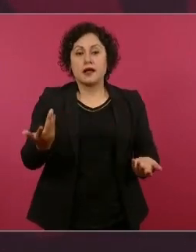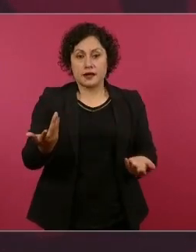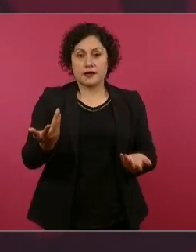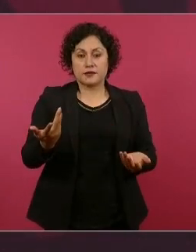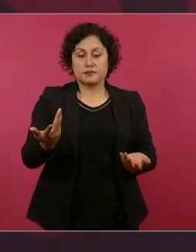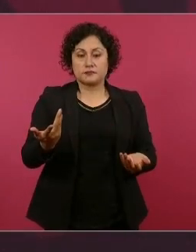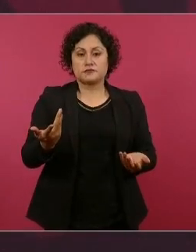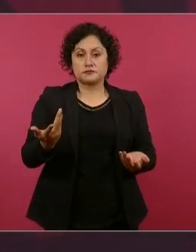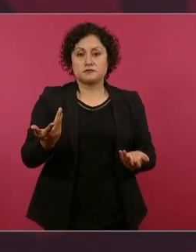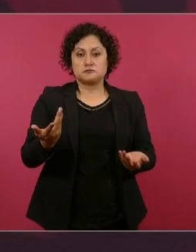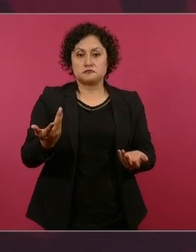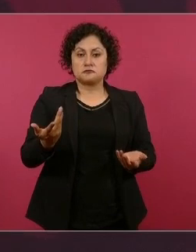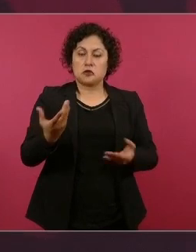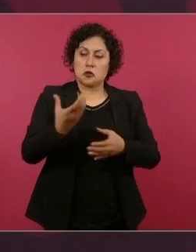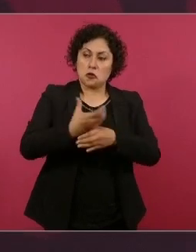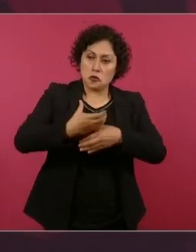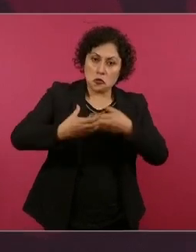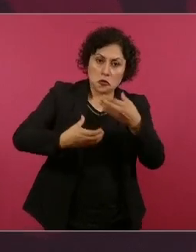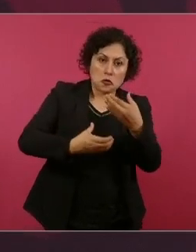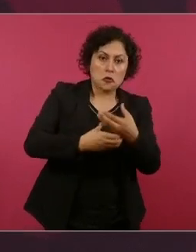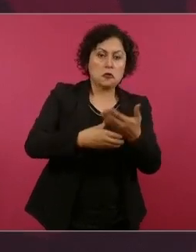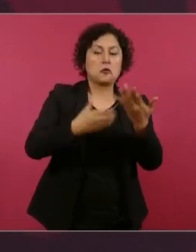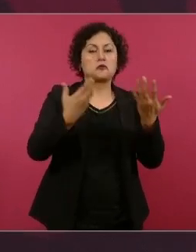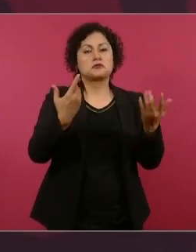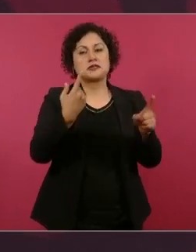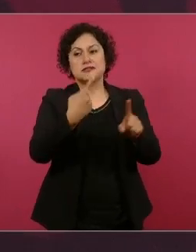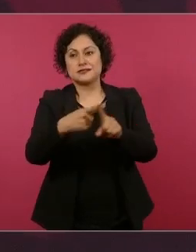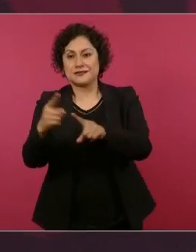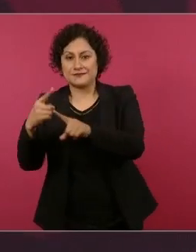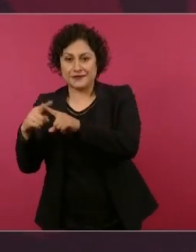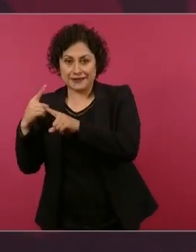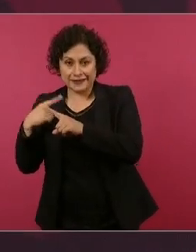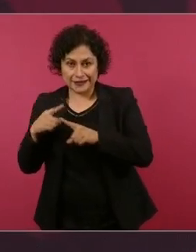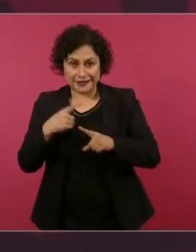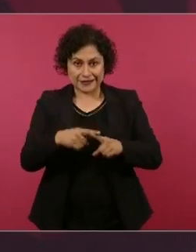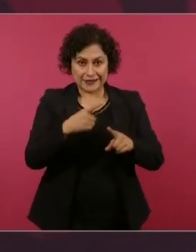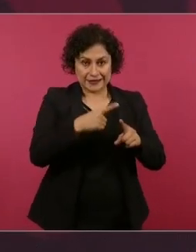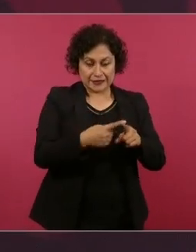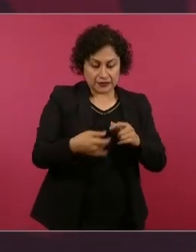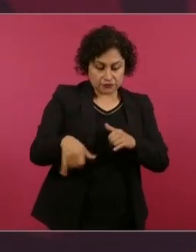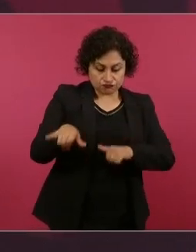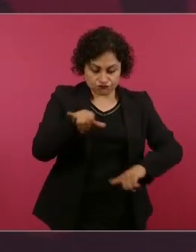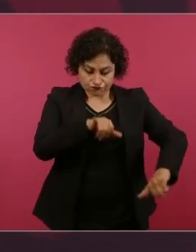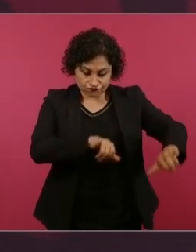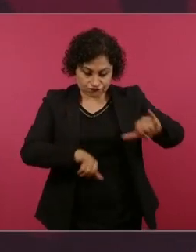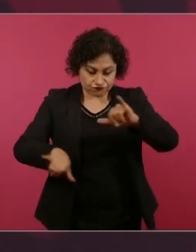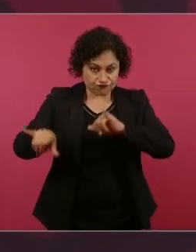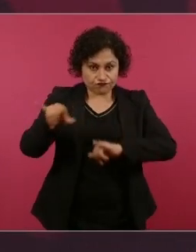sobre insumos, precursores químicos que se utilizan